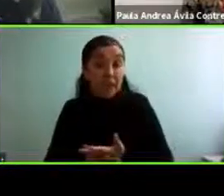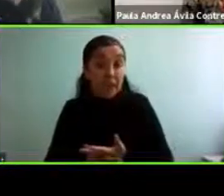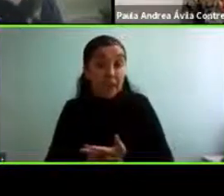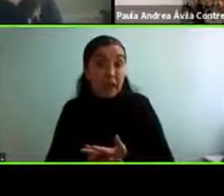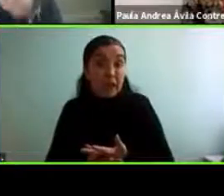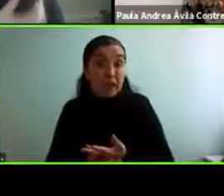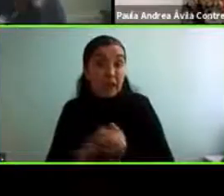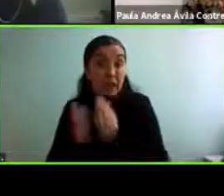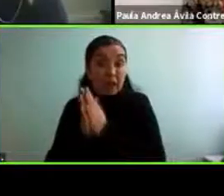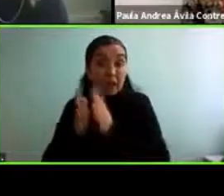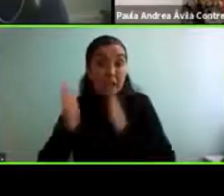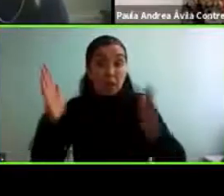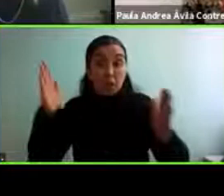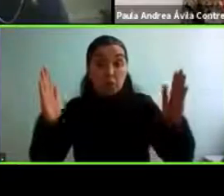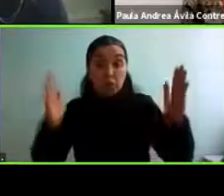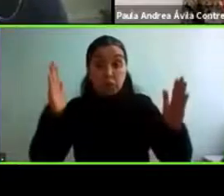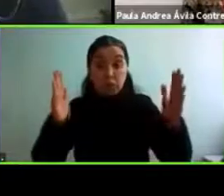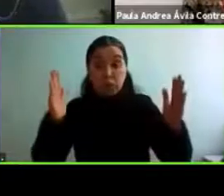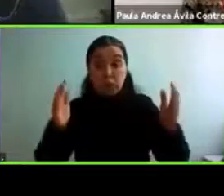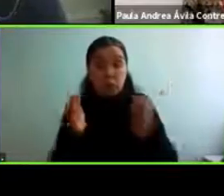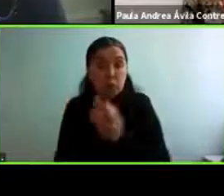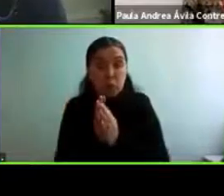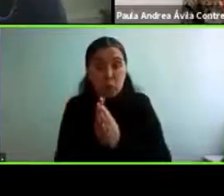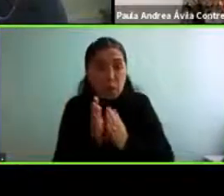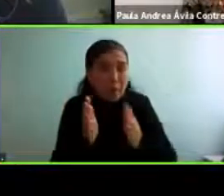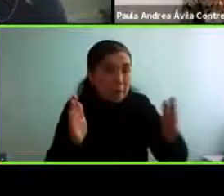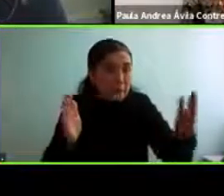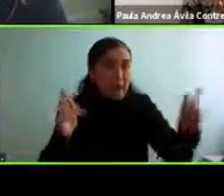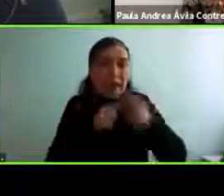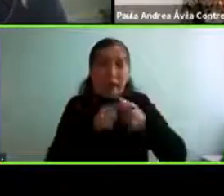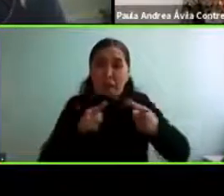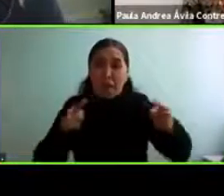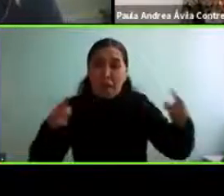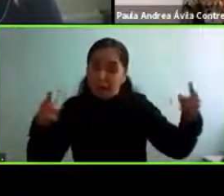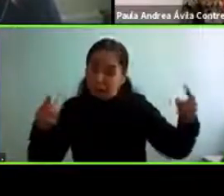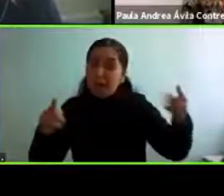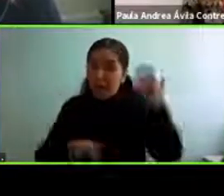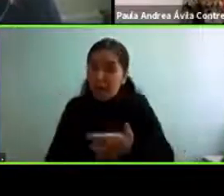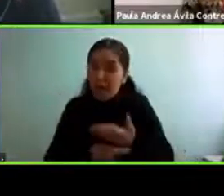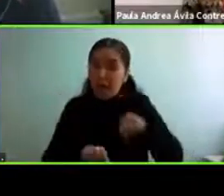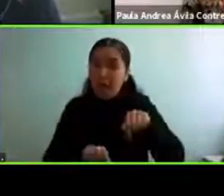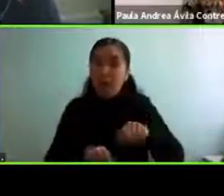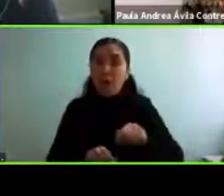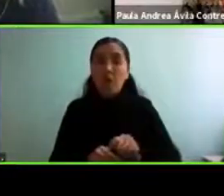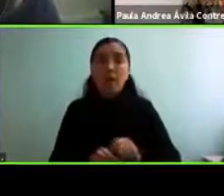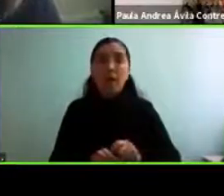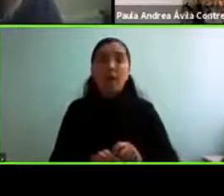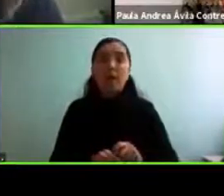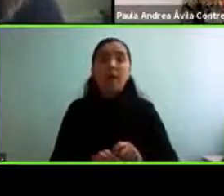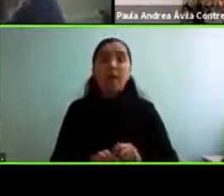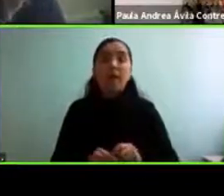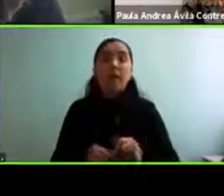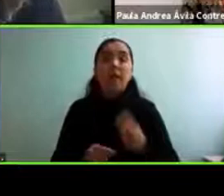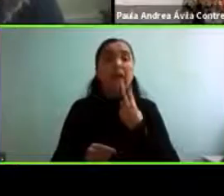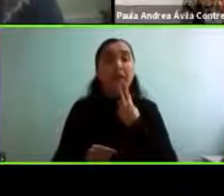etario más grande y la etapa de la vida que es más larga en este momento dentro del curso de vida